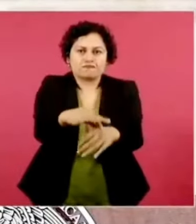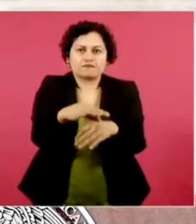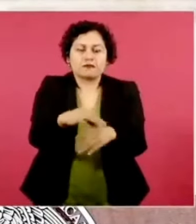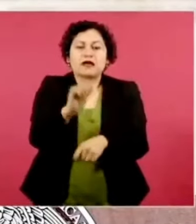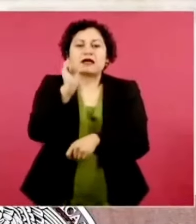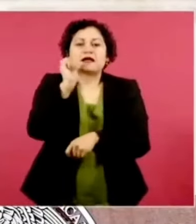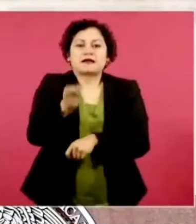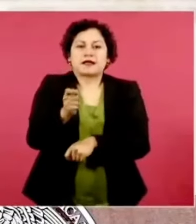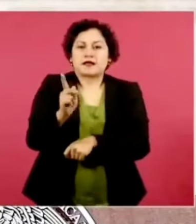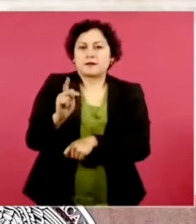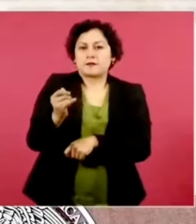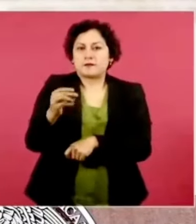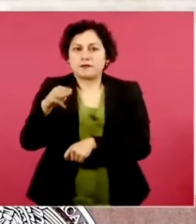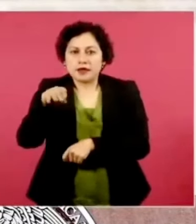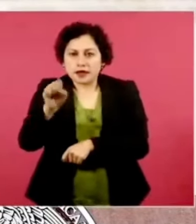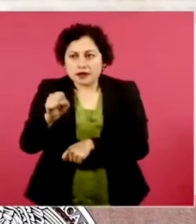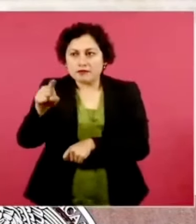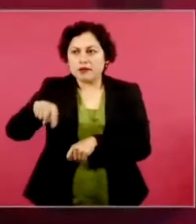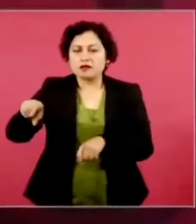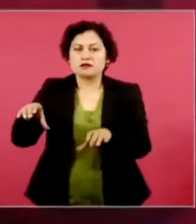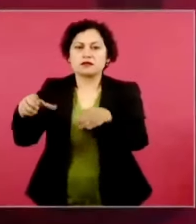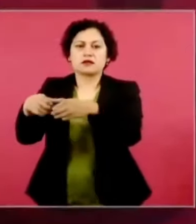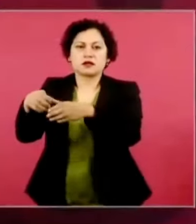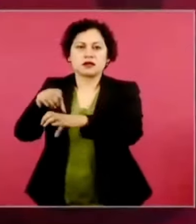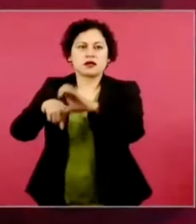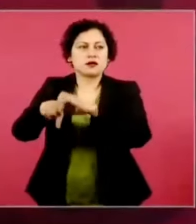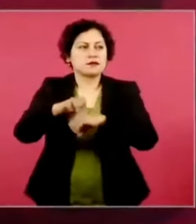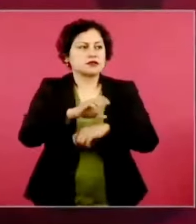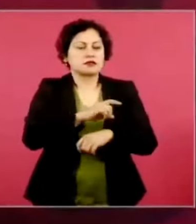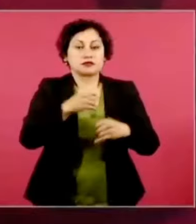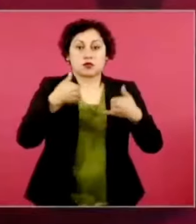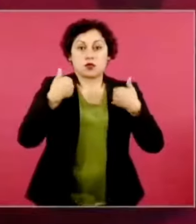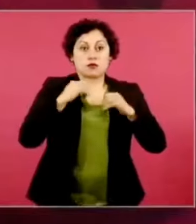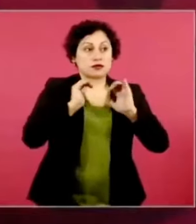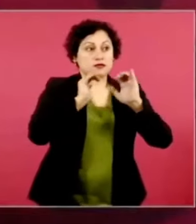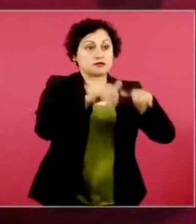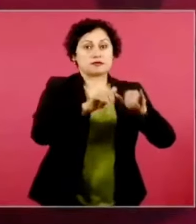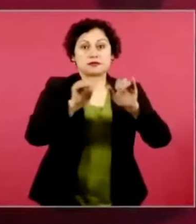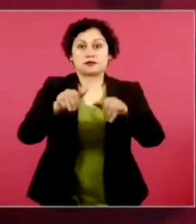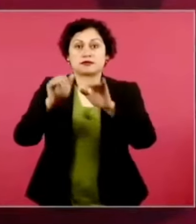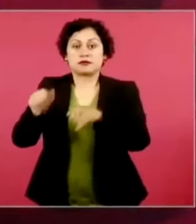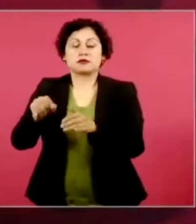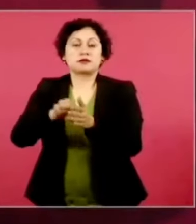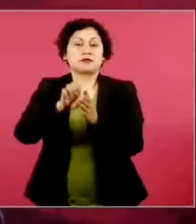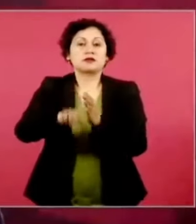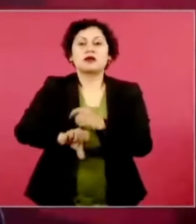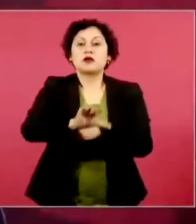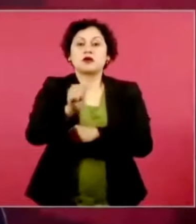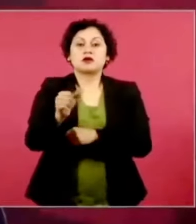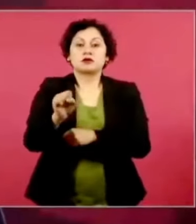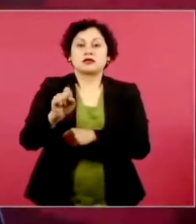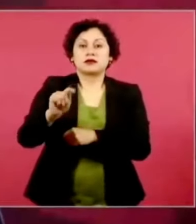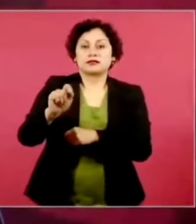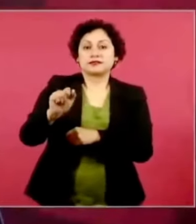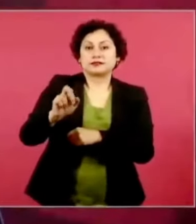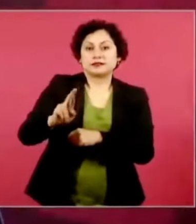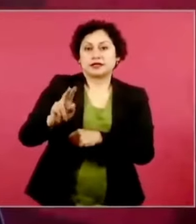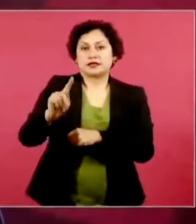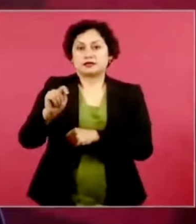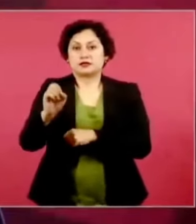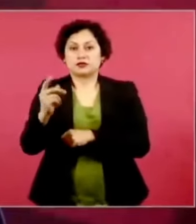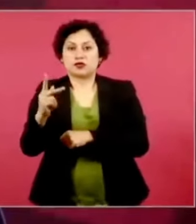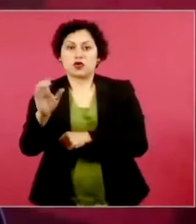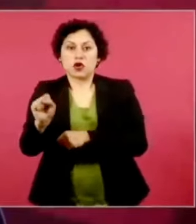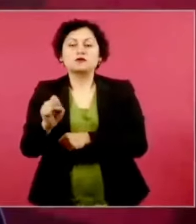pequeñas, medianas empresas que reciben a los jóvenes de desarrollo, también así de tecnología, las famosas startups, también tienen a estos jóvenes